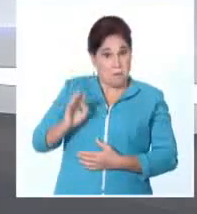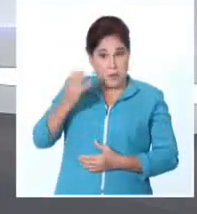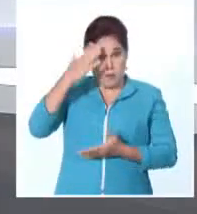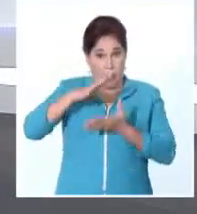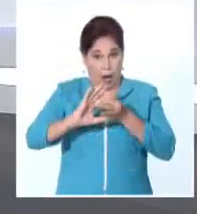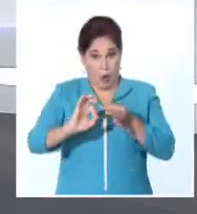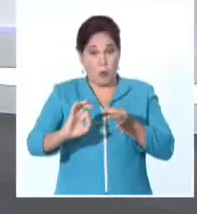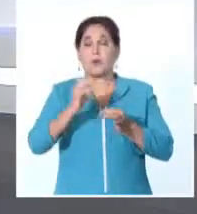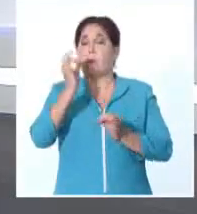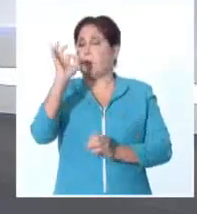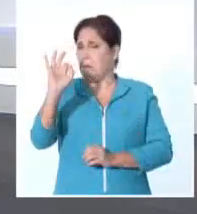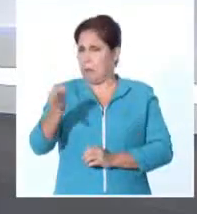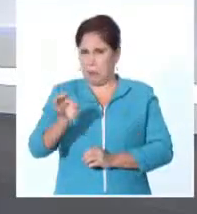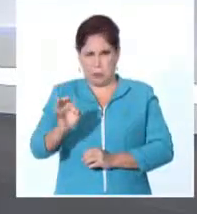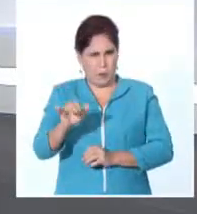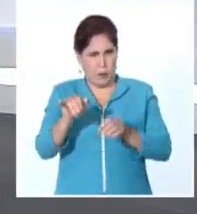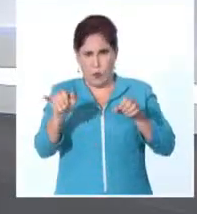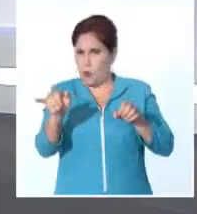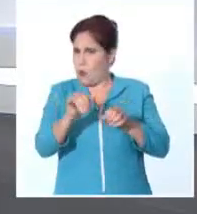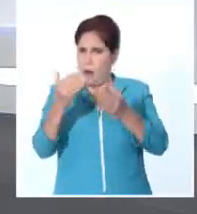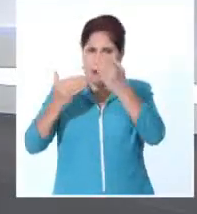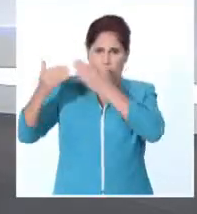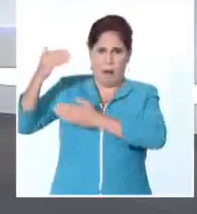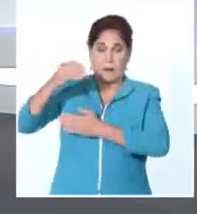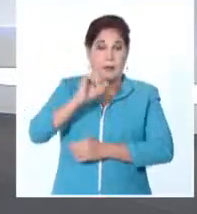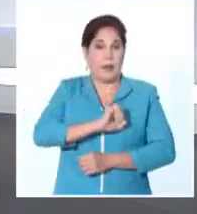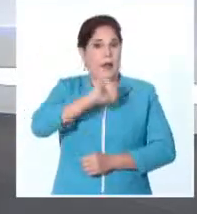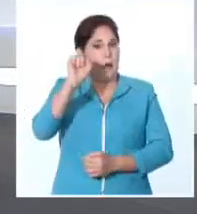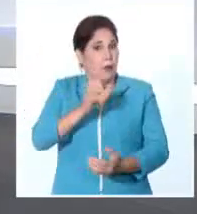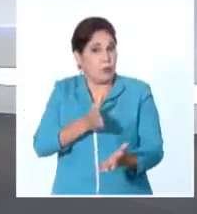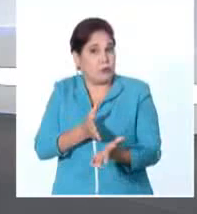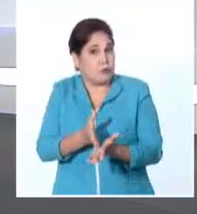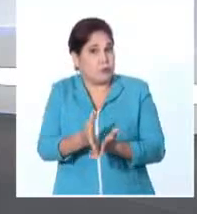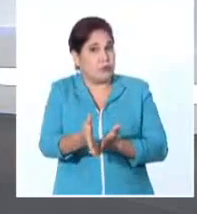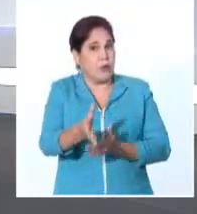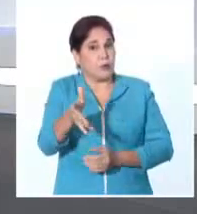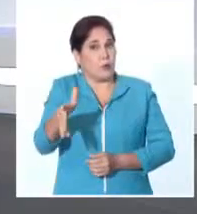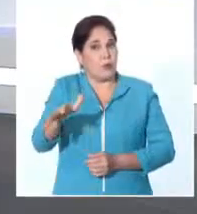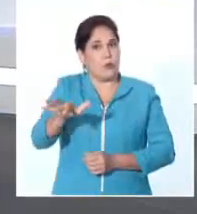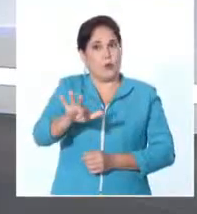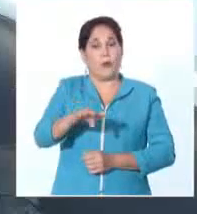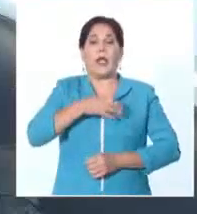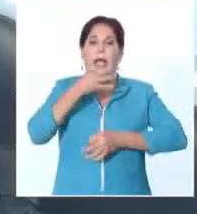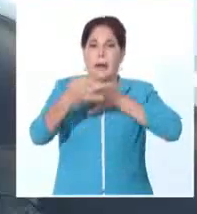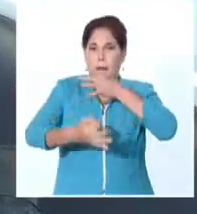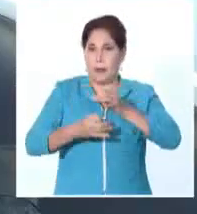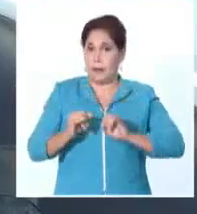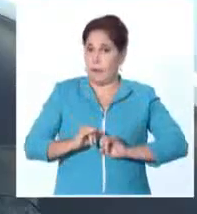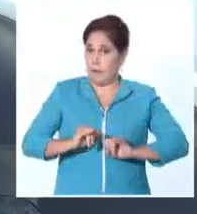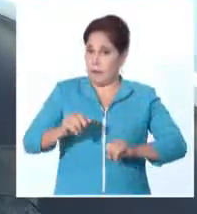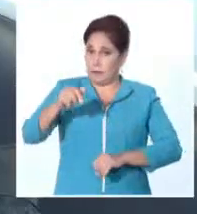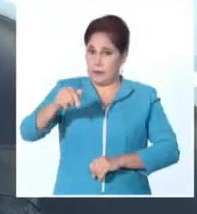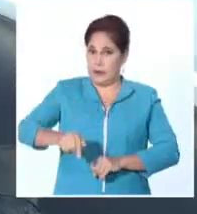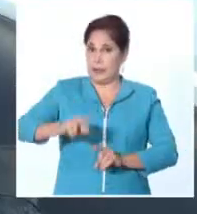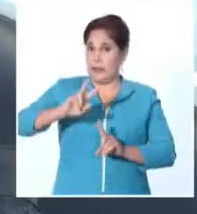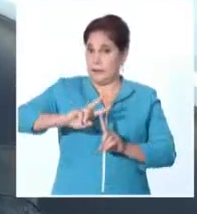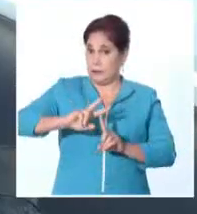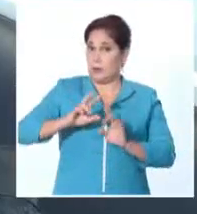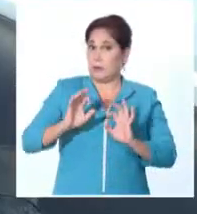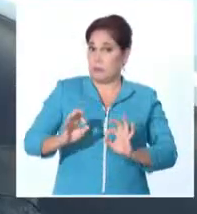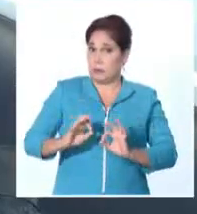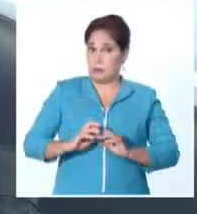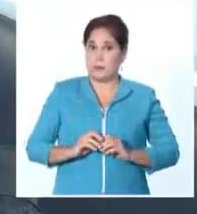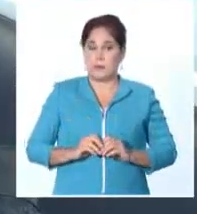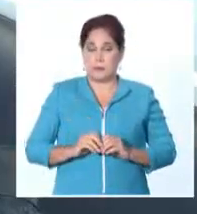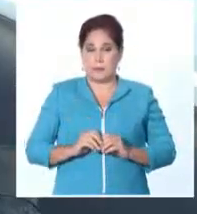o sea que se han producido récords constantes cada día. Bueno, los hemos ido informando por los medios y